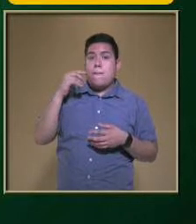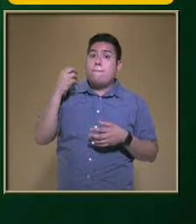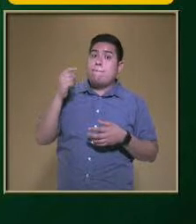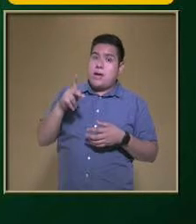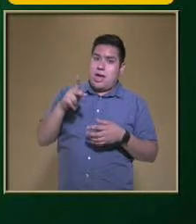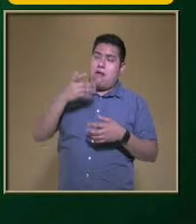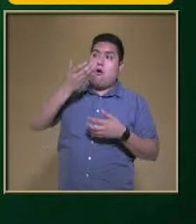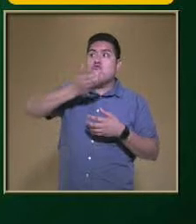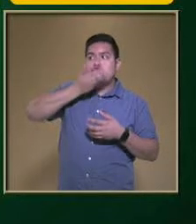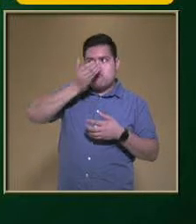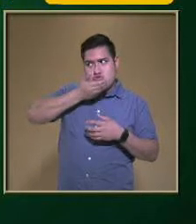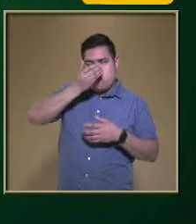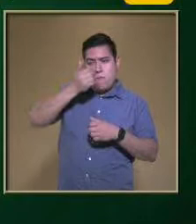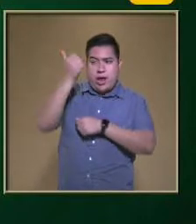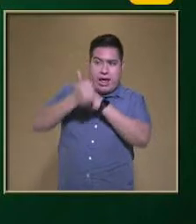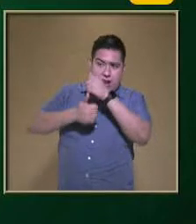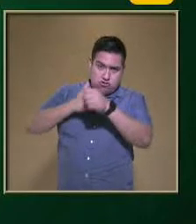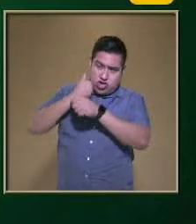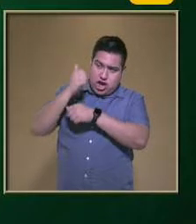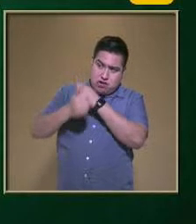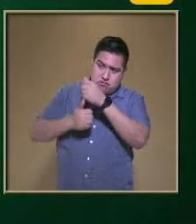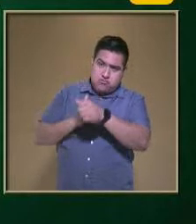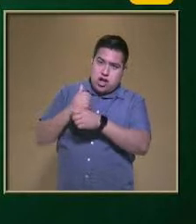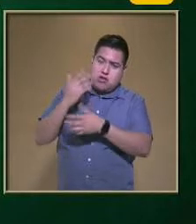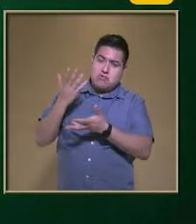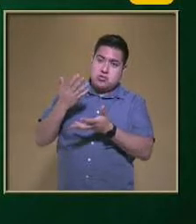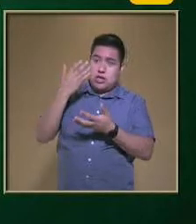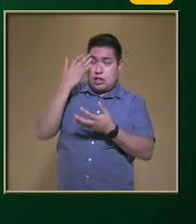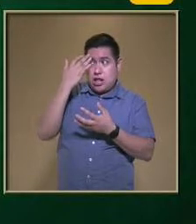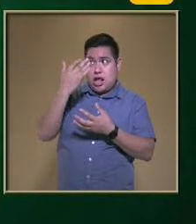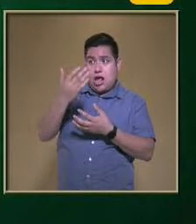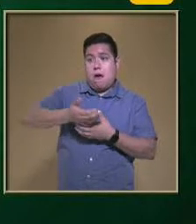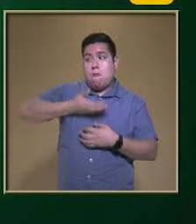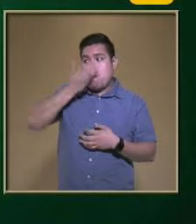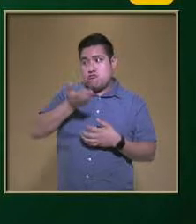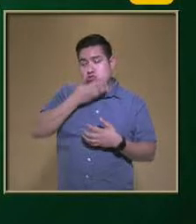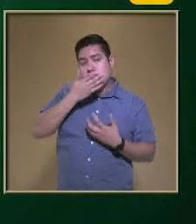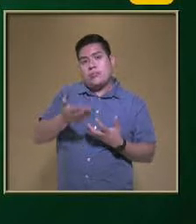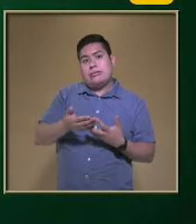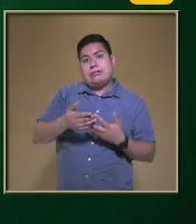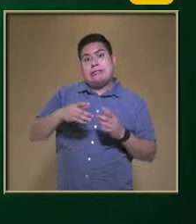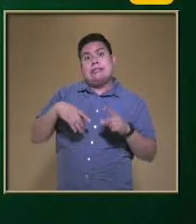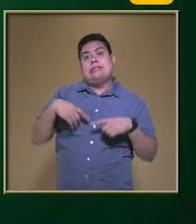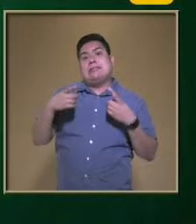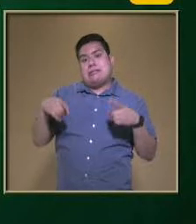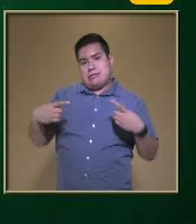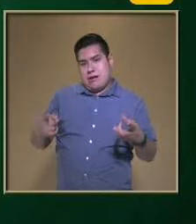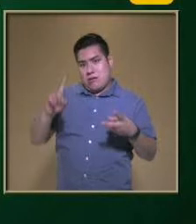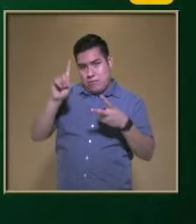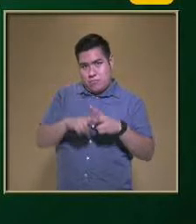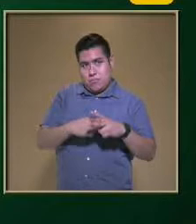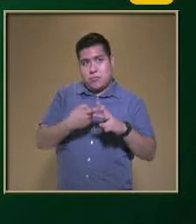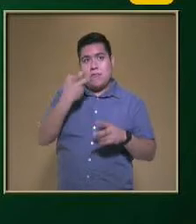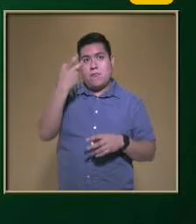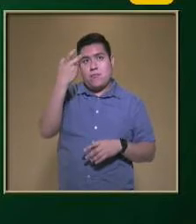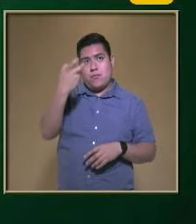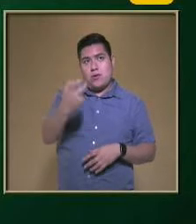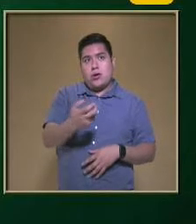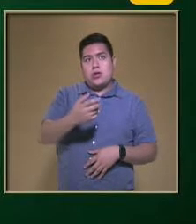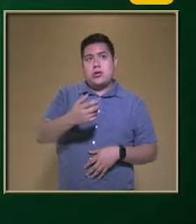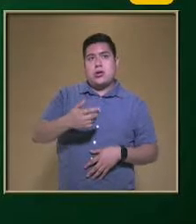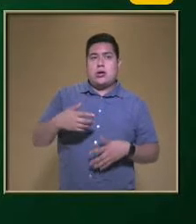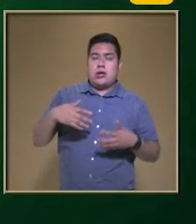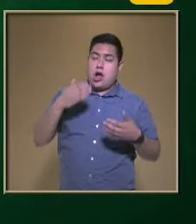hábitos Con el paso Del tiempo Con estos hábitos Malos Entonces se va A ir desarrollando Por eso se habla De que tengamos